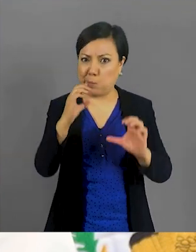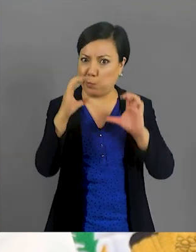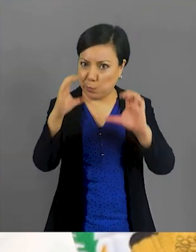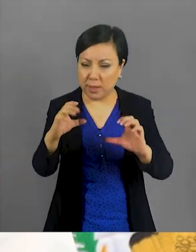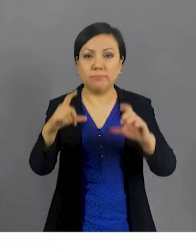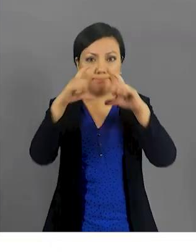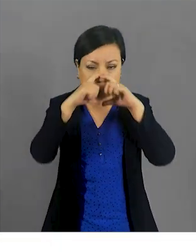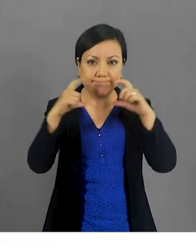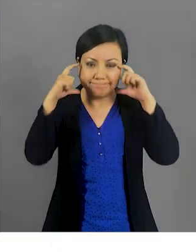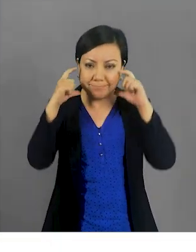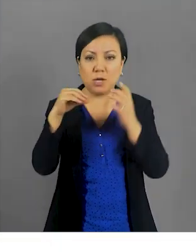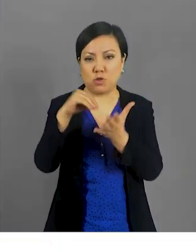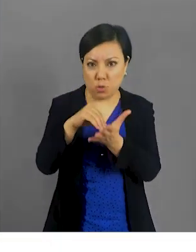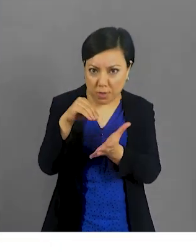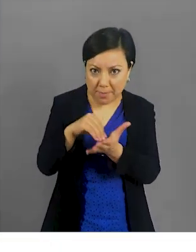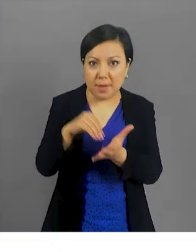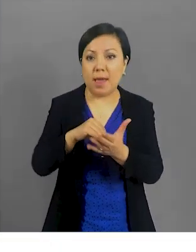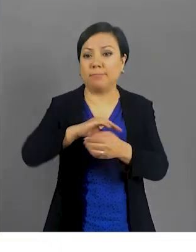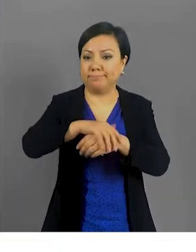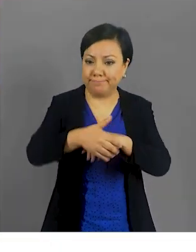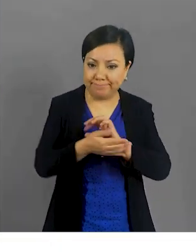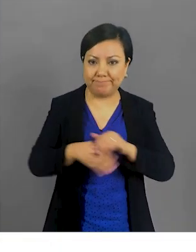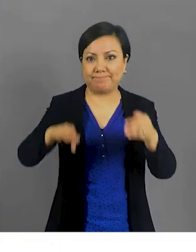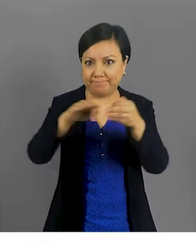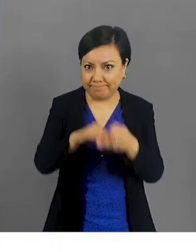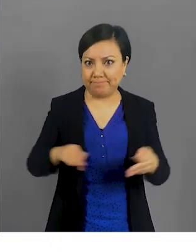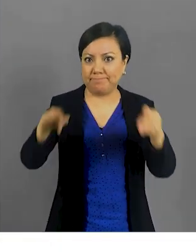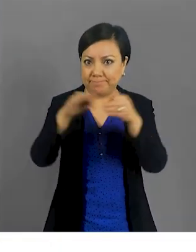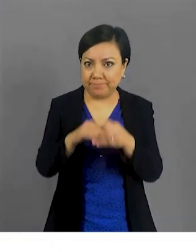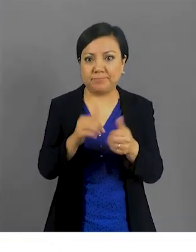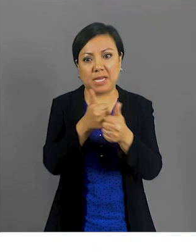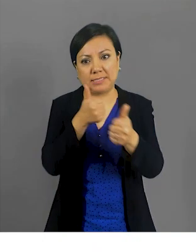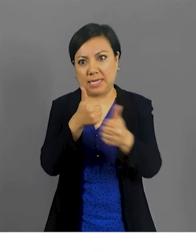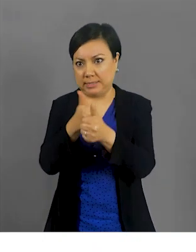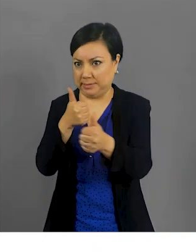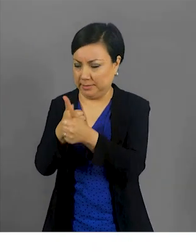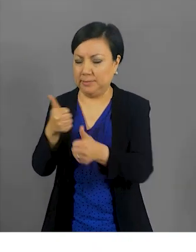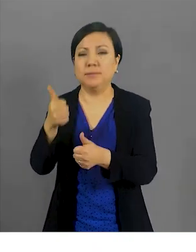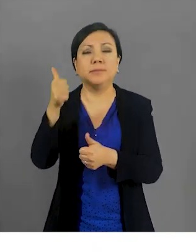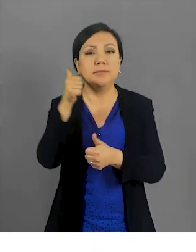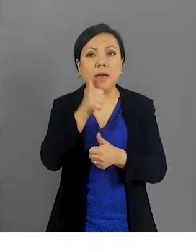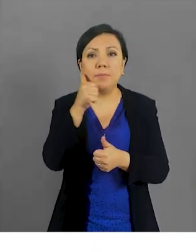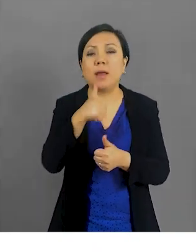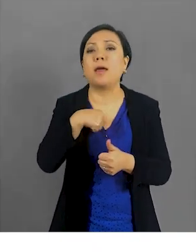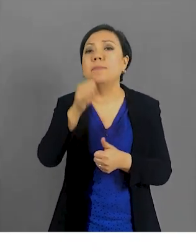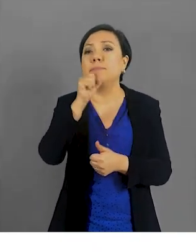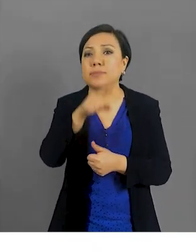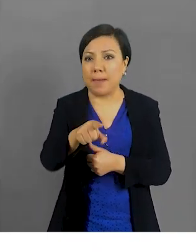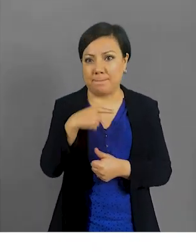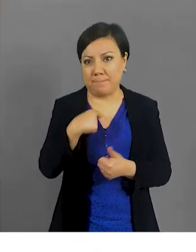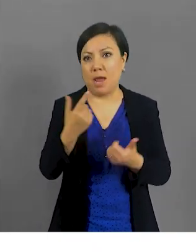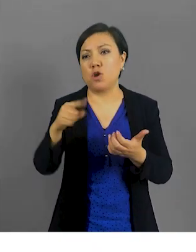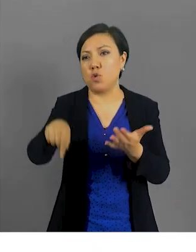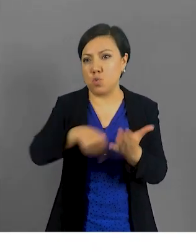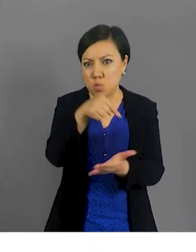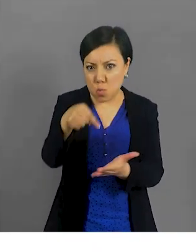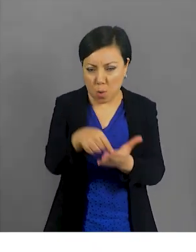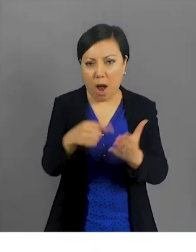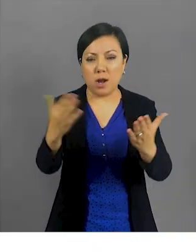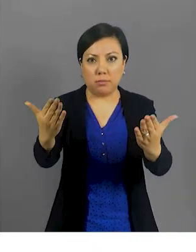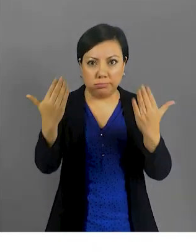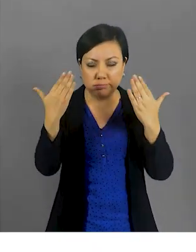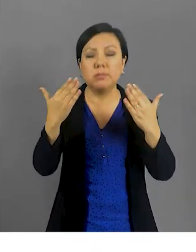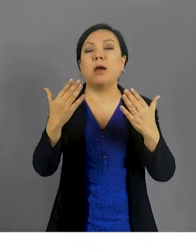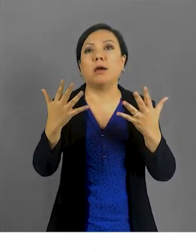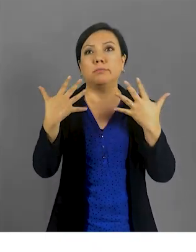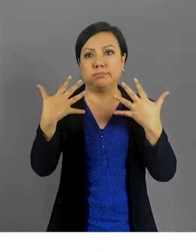sanitaria como el uso correcto del cubrebocas, el lavado continuo de manos, la sana distancia entre una persona y otra, así como la ventilación